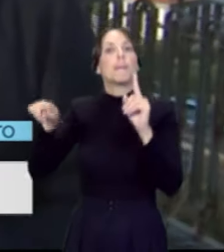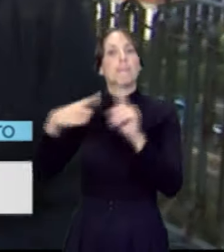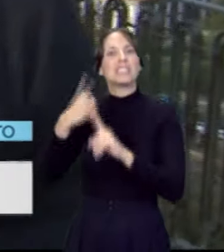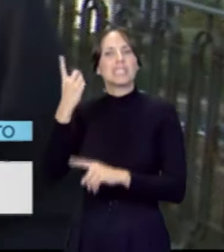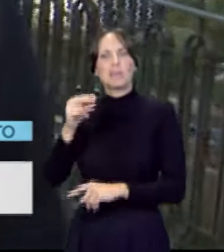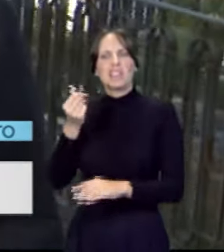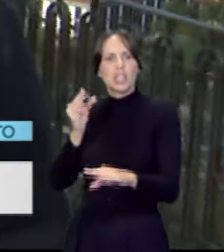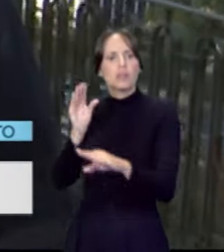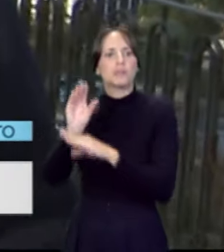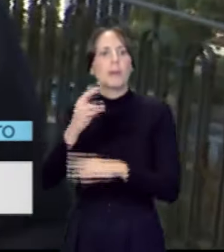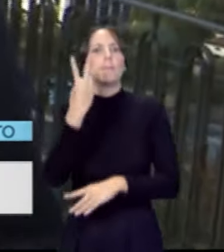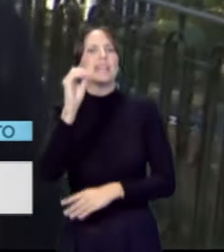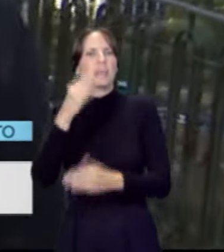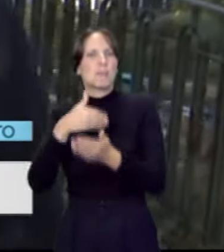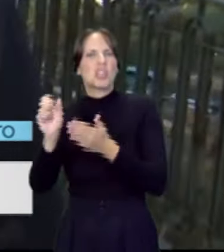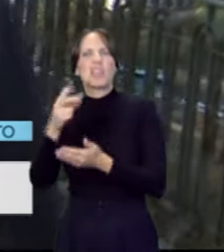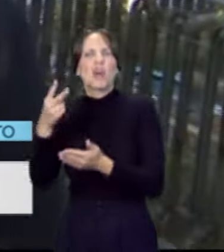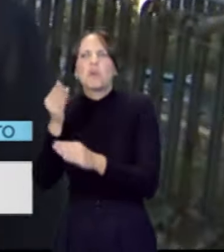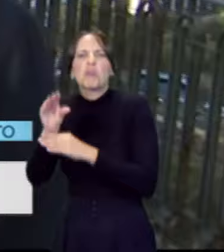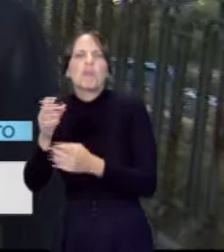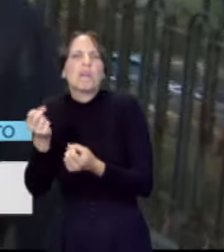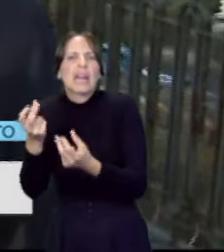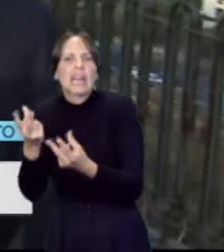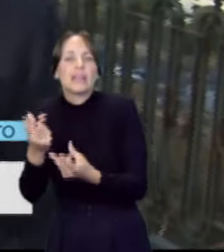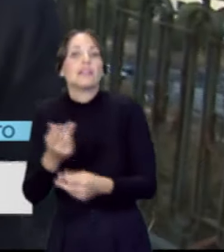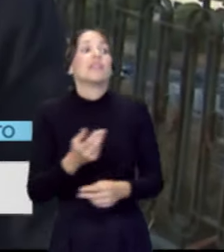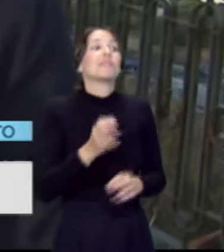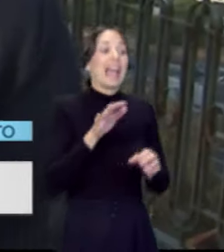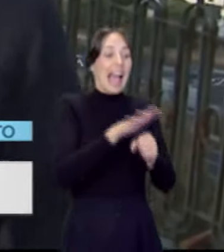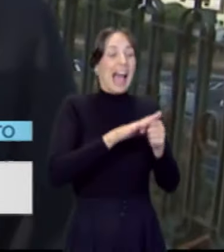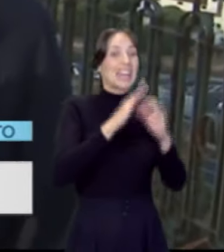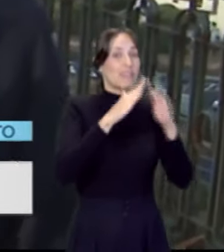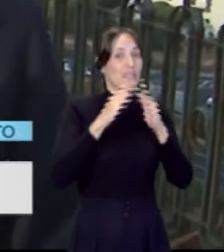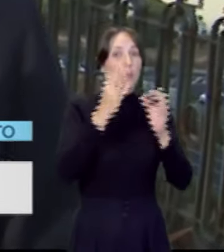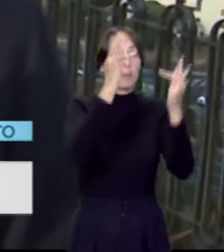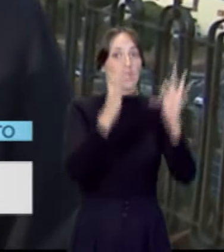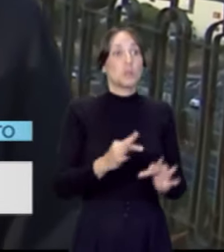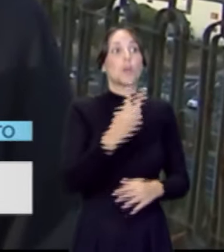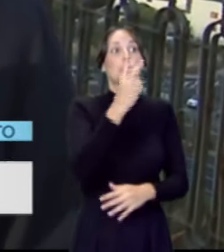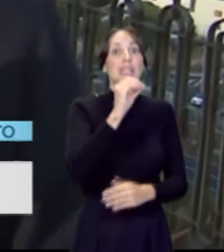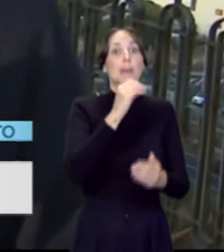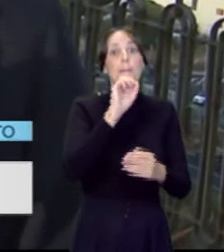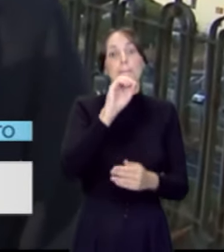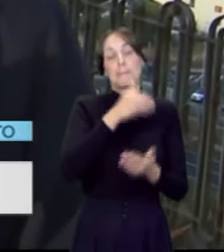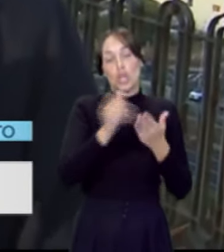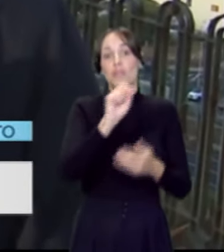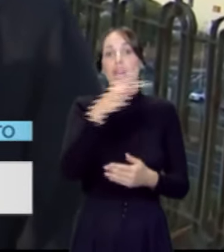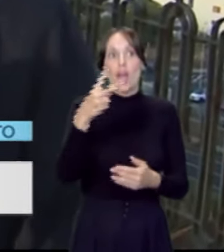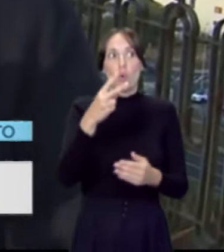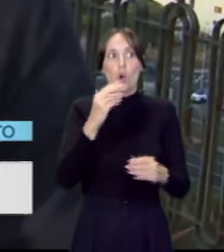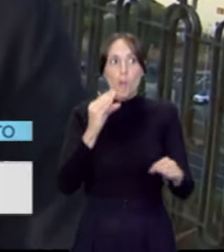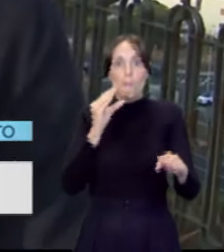qué? Exactamente. El área de vivienda la vamos a dotar para los próximos tres años, los presupuestos con más de 20 millones, pues para continuar